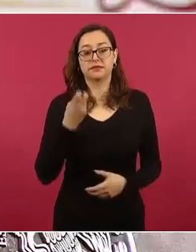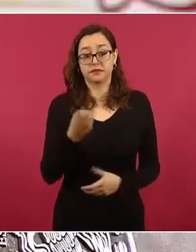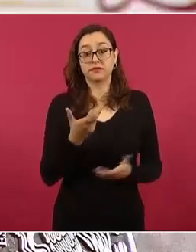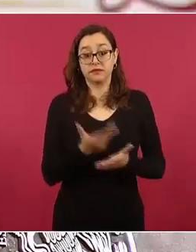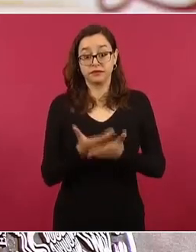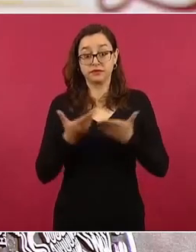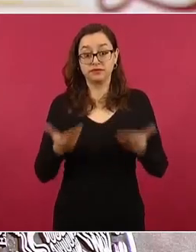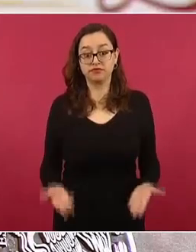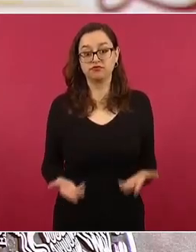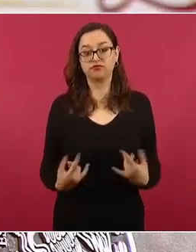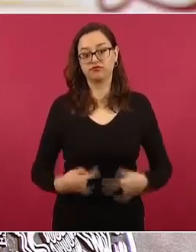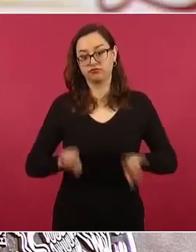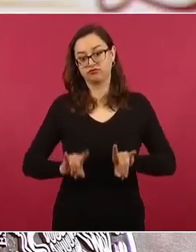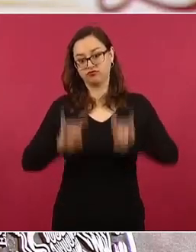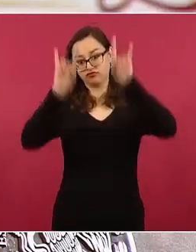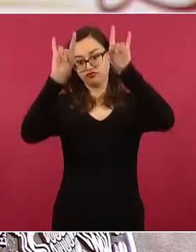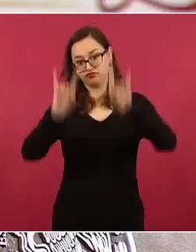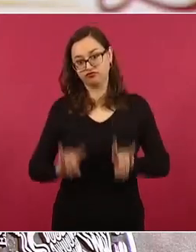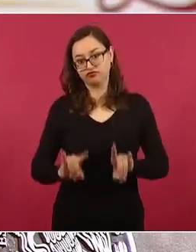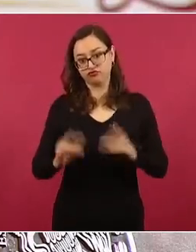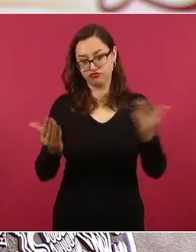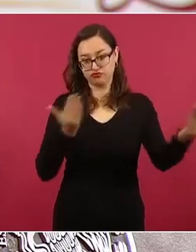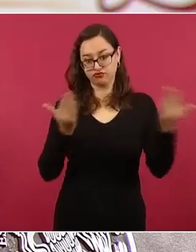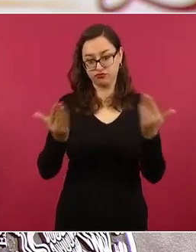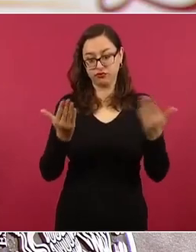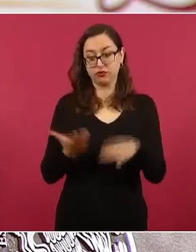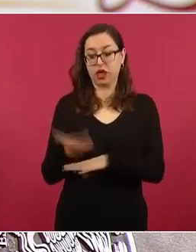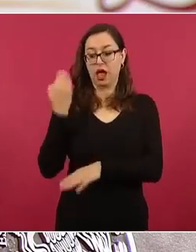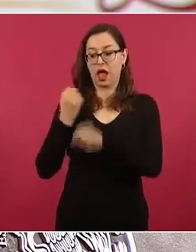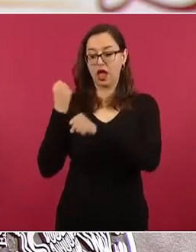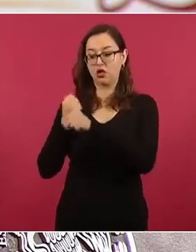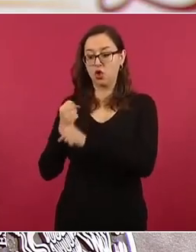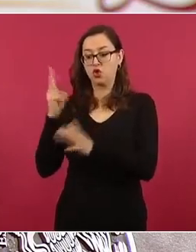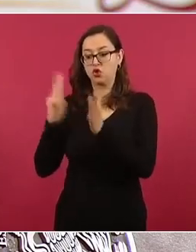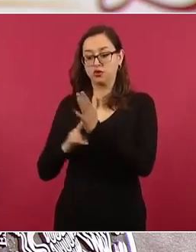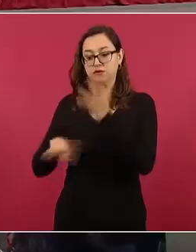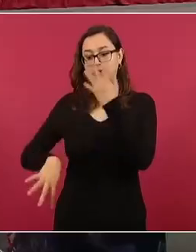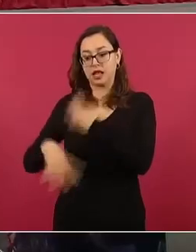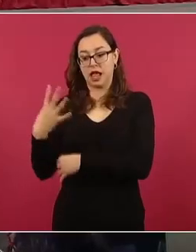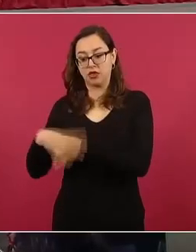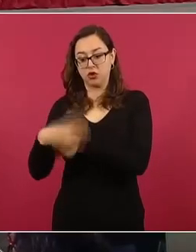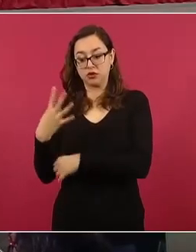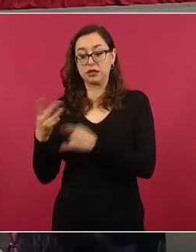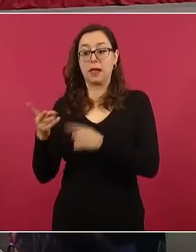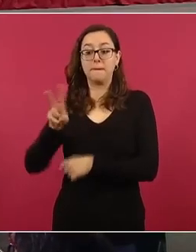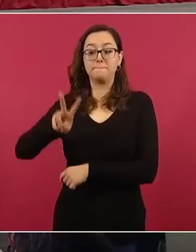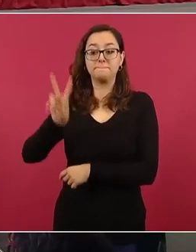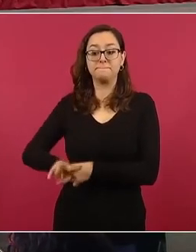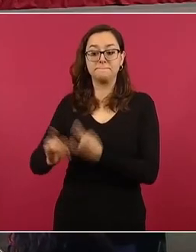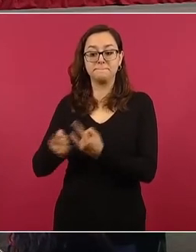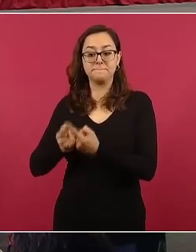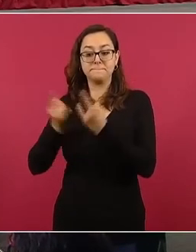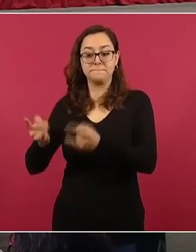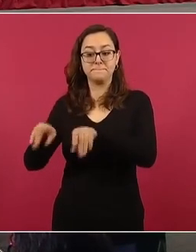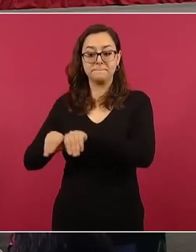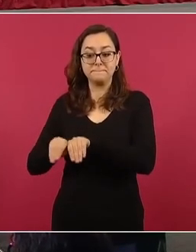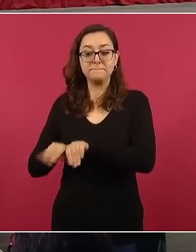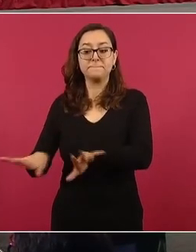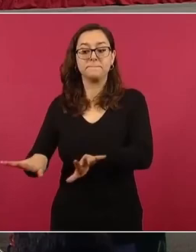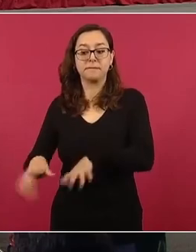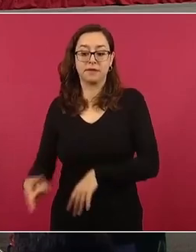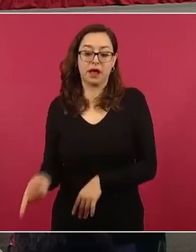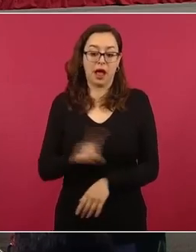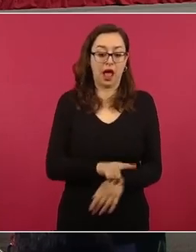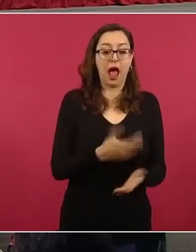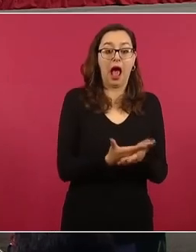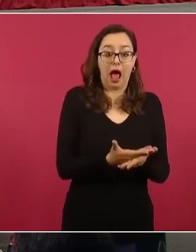comparativo entre la verdad histórica del 2014 y el informe de los avances que ha presentado la presidencia de la